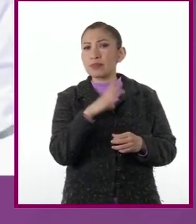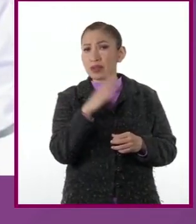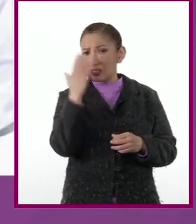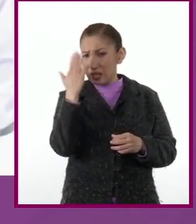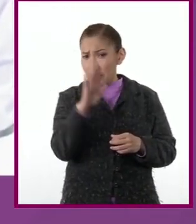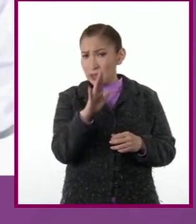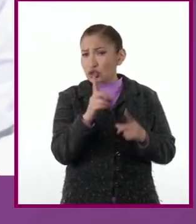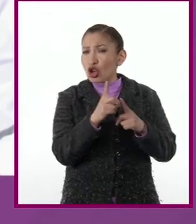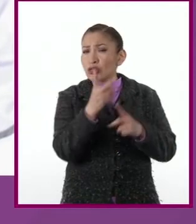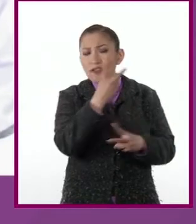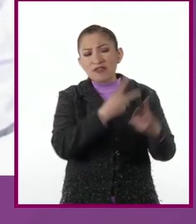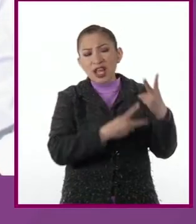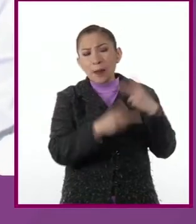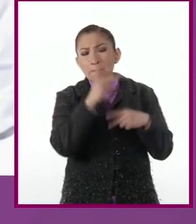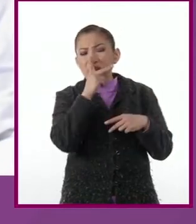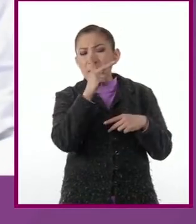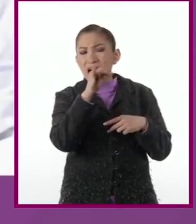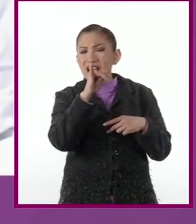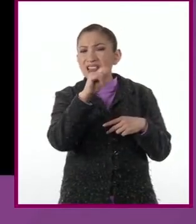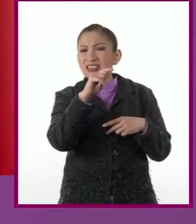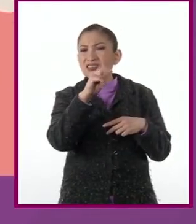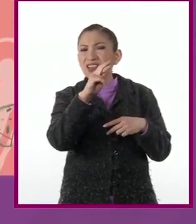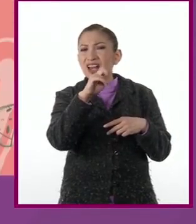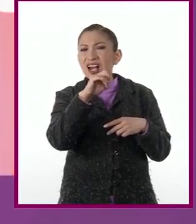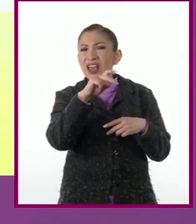sabe de dónde viene la palabra internet?